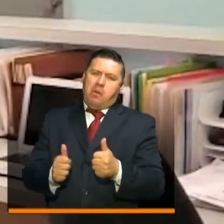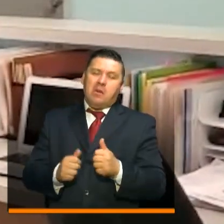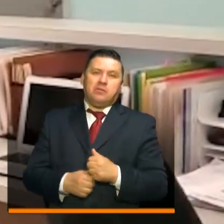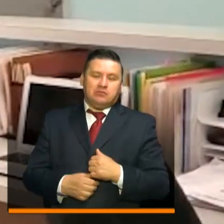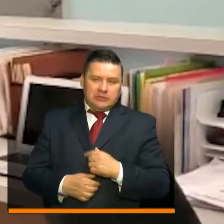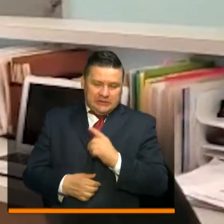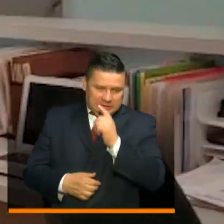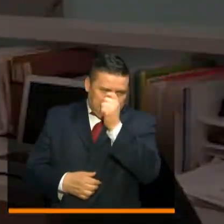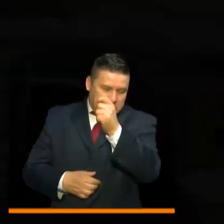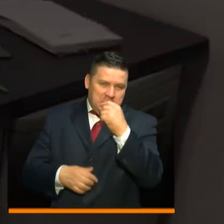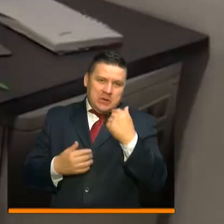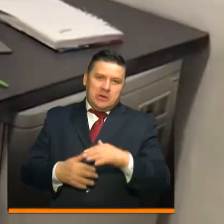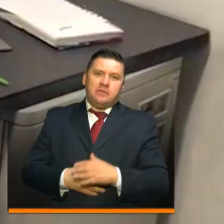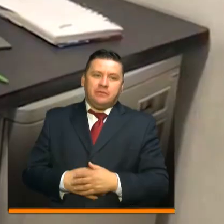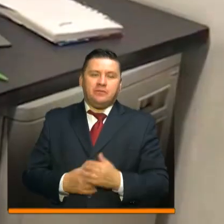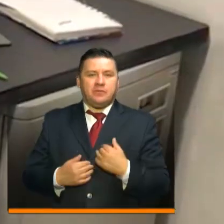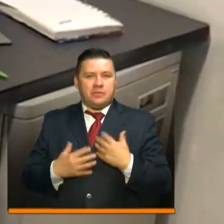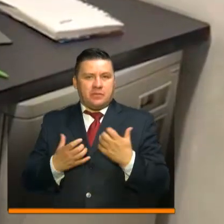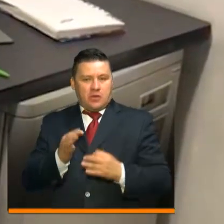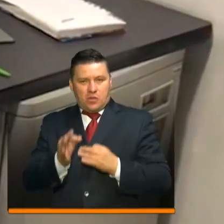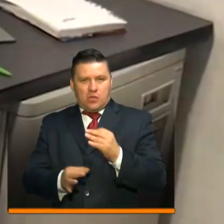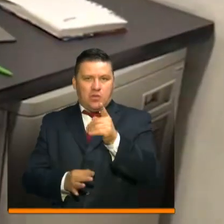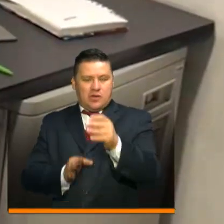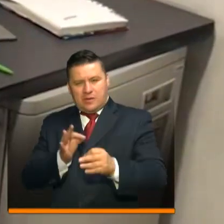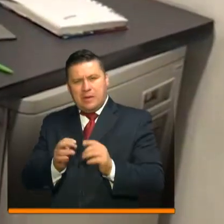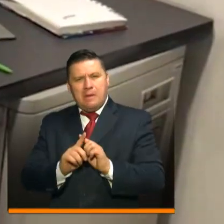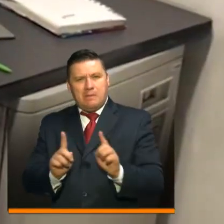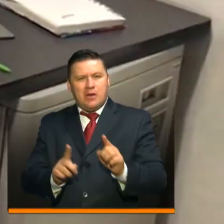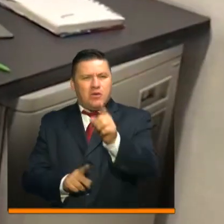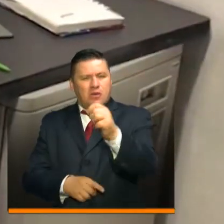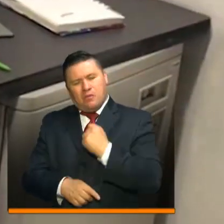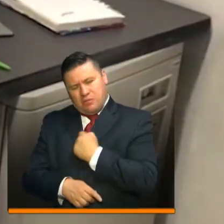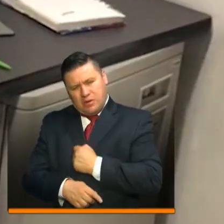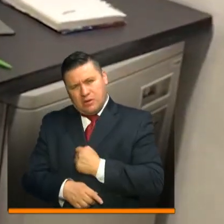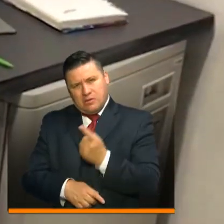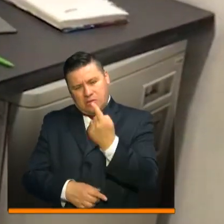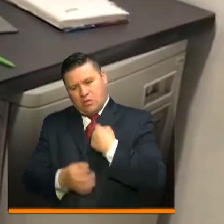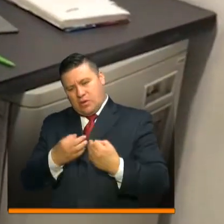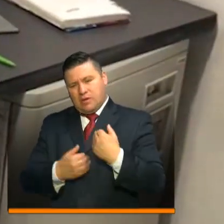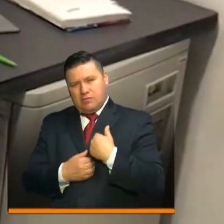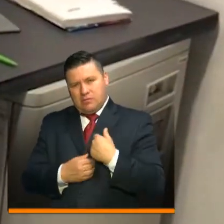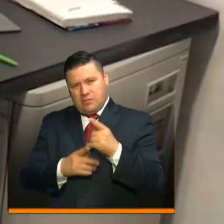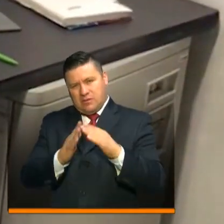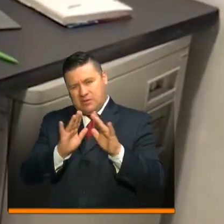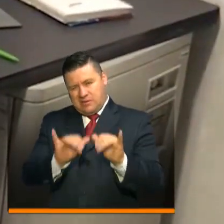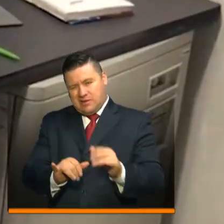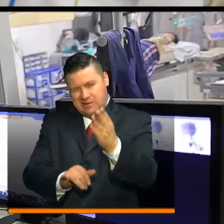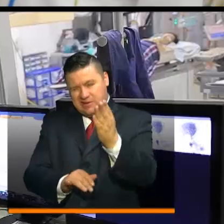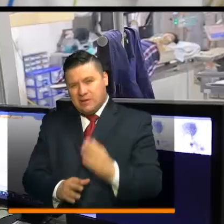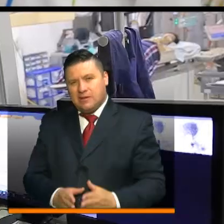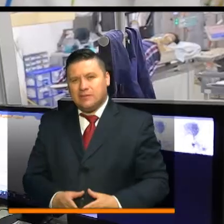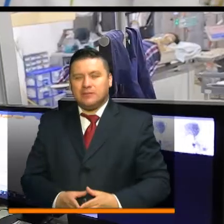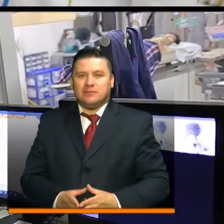Lo apreciamos mucho. Queremos cuidar de ti, pero tú, por favor, cuida de nosotros. Quédate en casa.